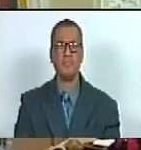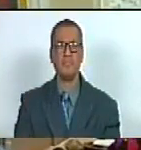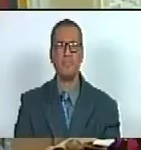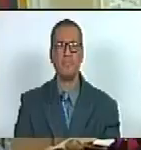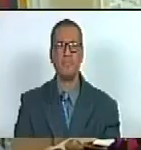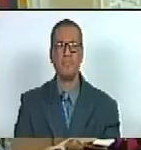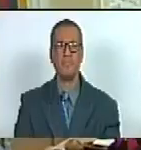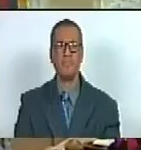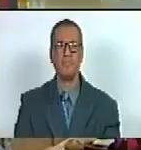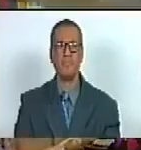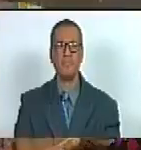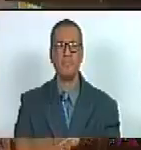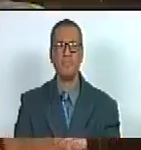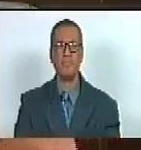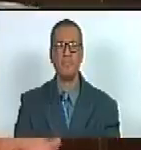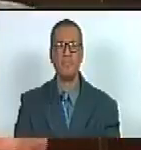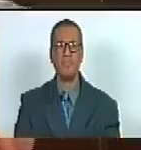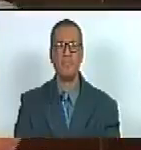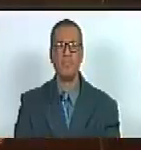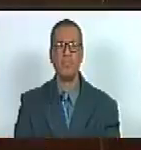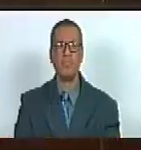ciento aló